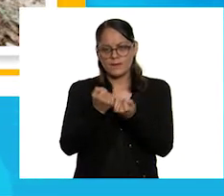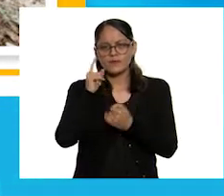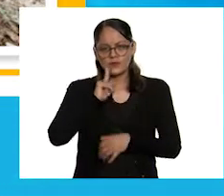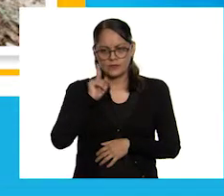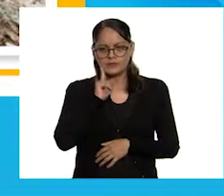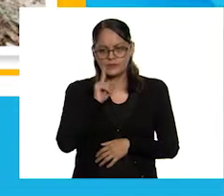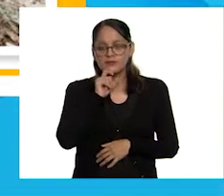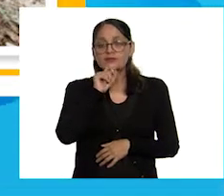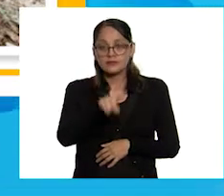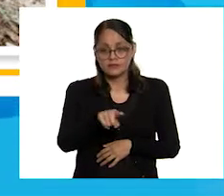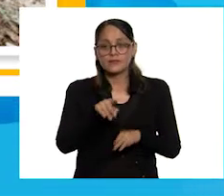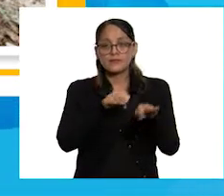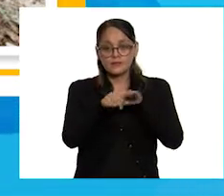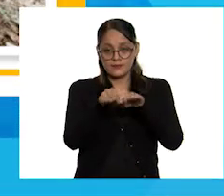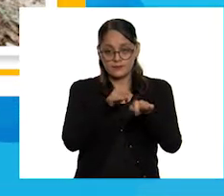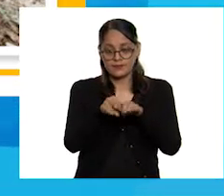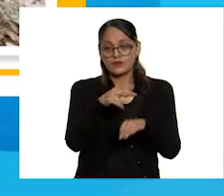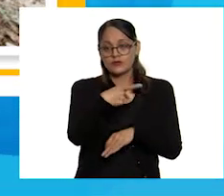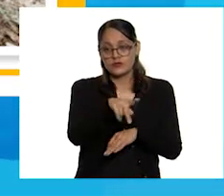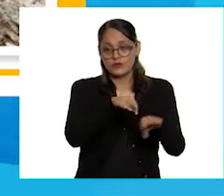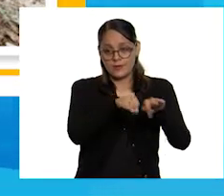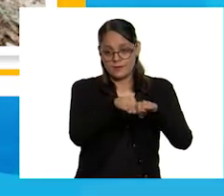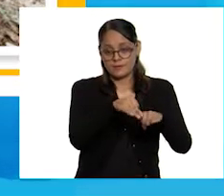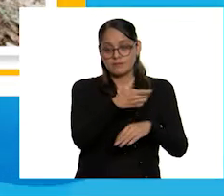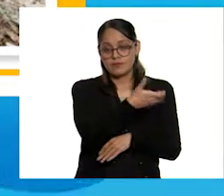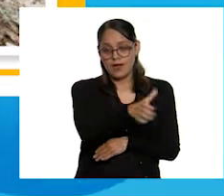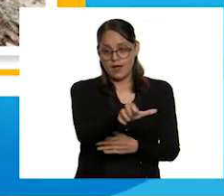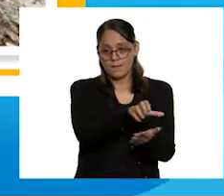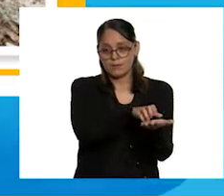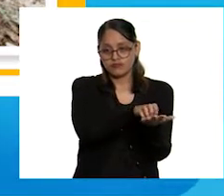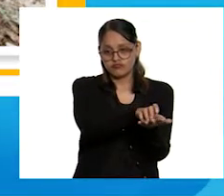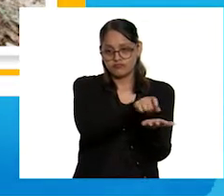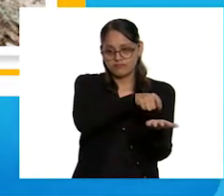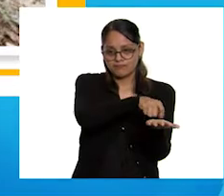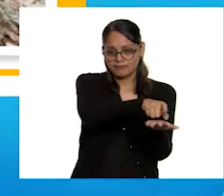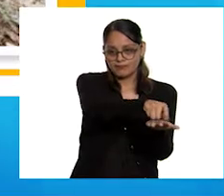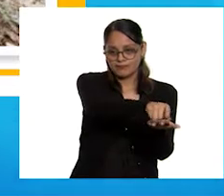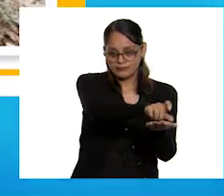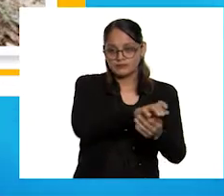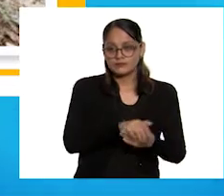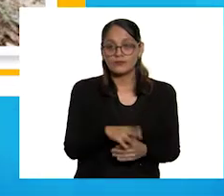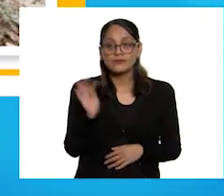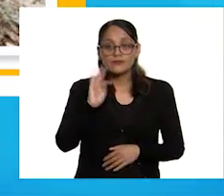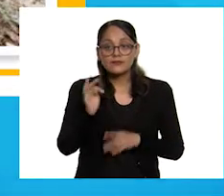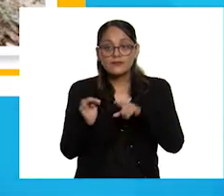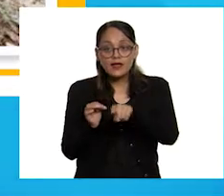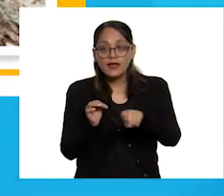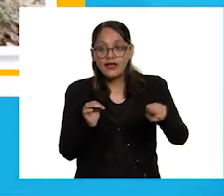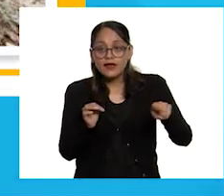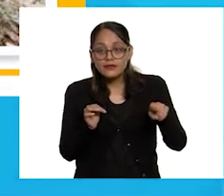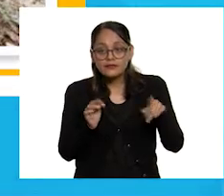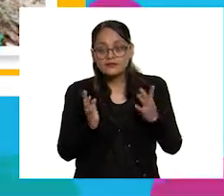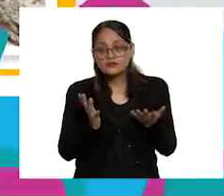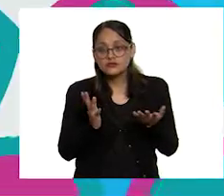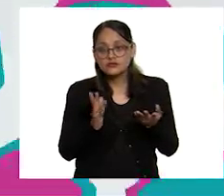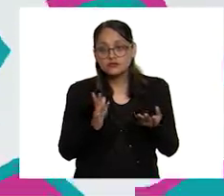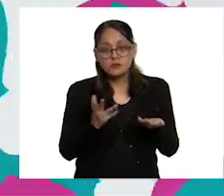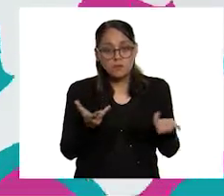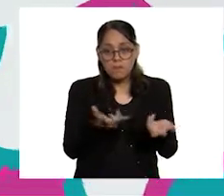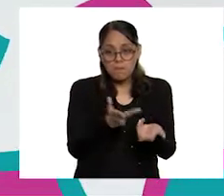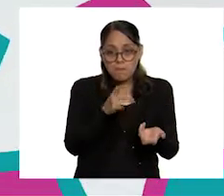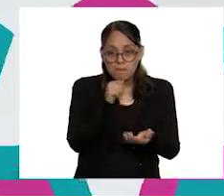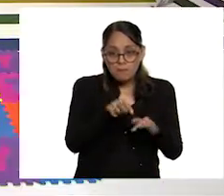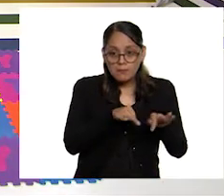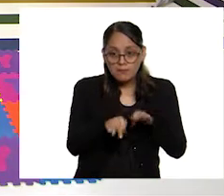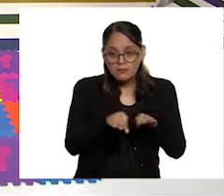dedican a este oficio o profesión. Así es. Y si en ellos no podríamos vivir. Pues